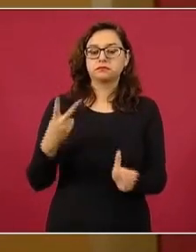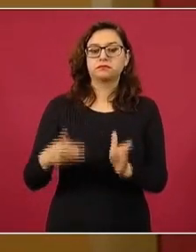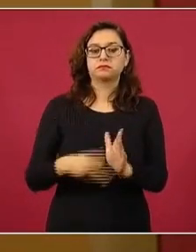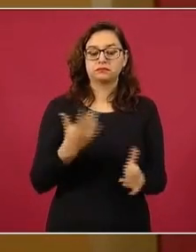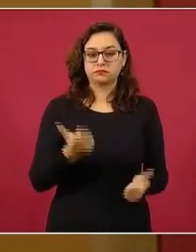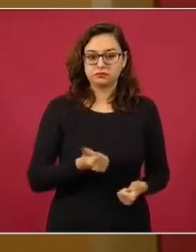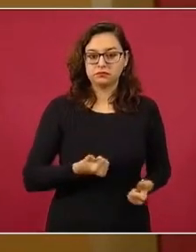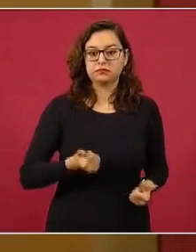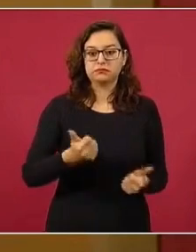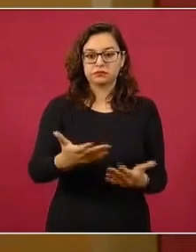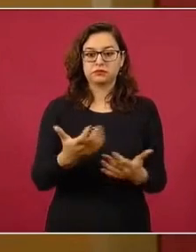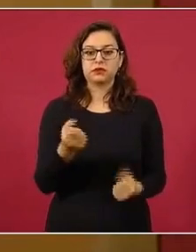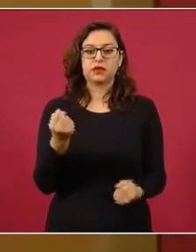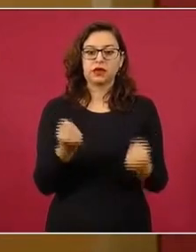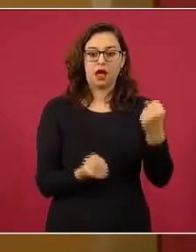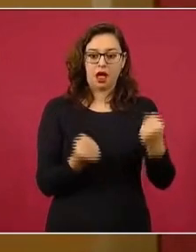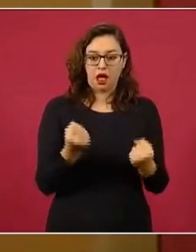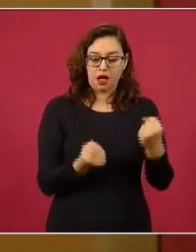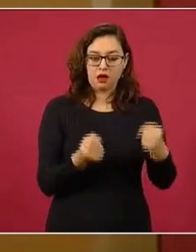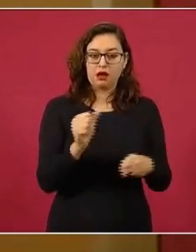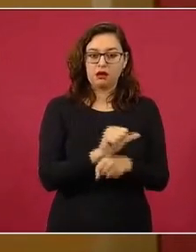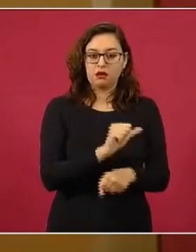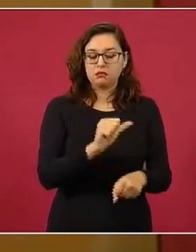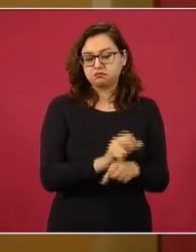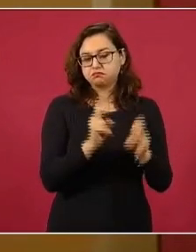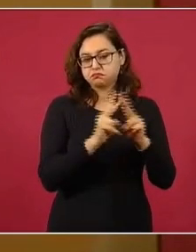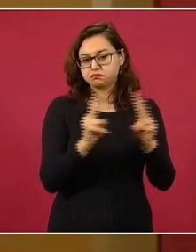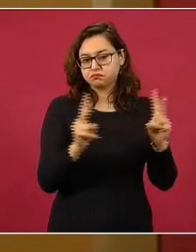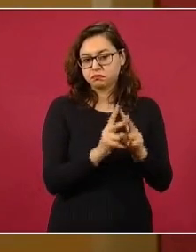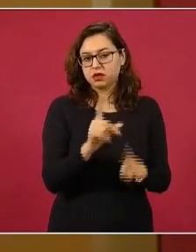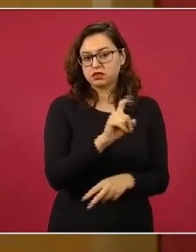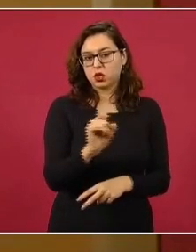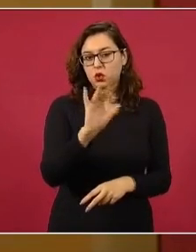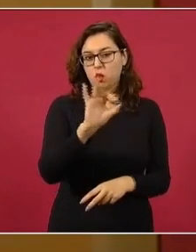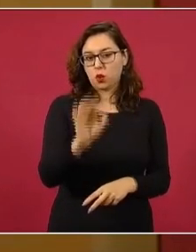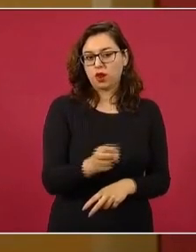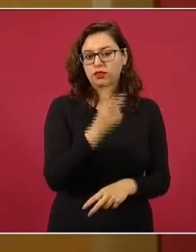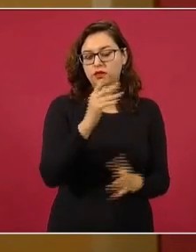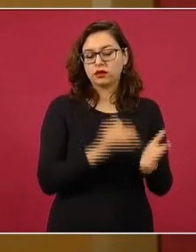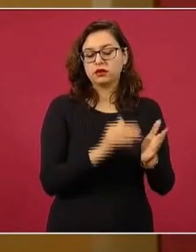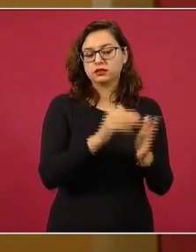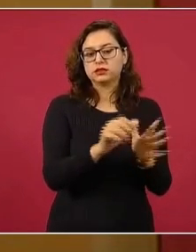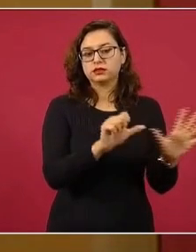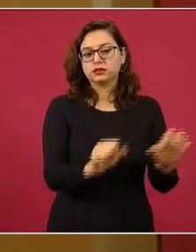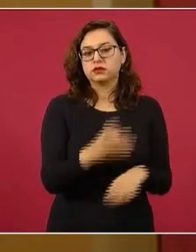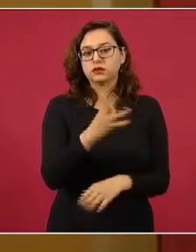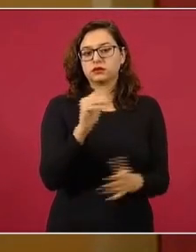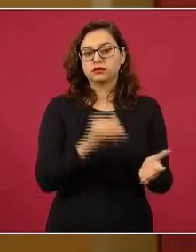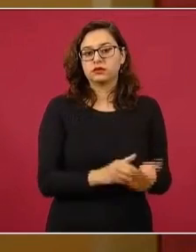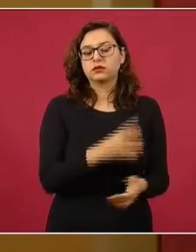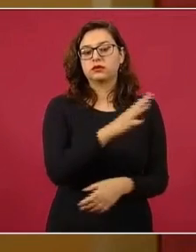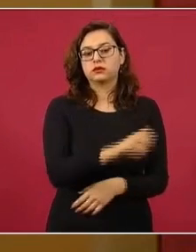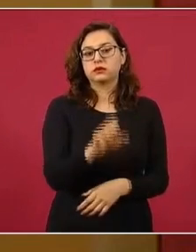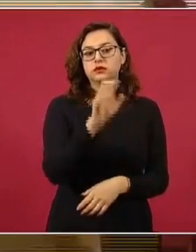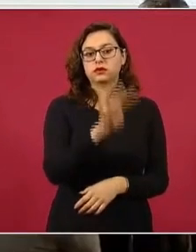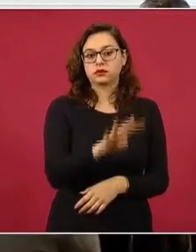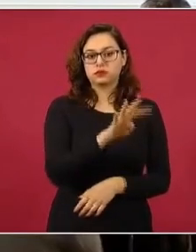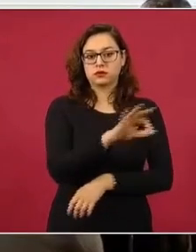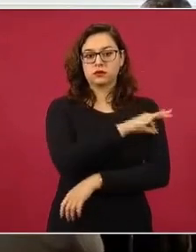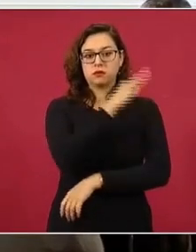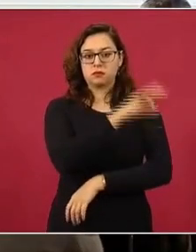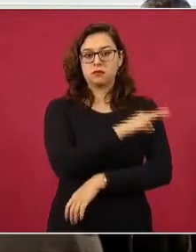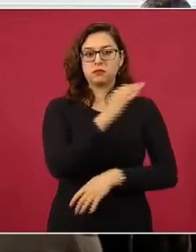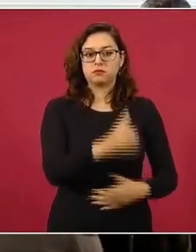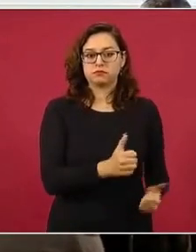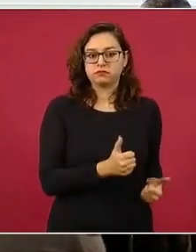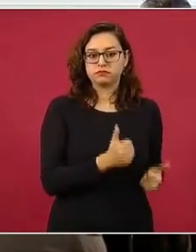vía terrestre hemos trasladado 142 millones 604 mil 419 dosis.